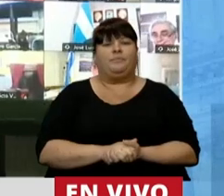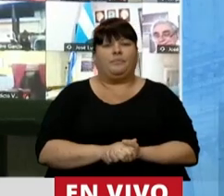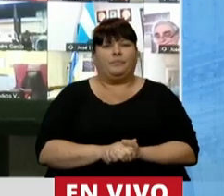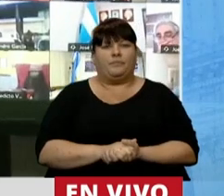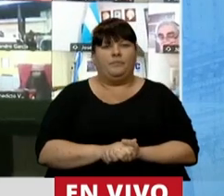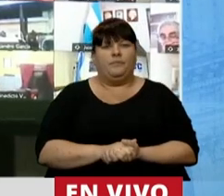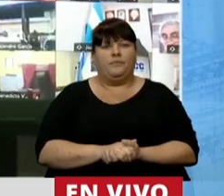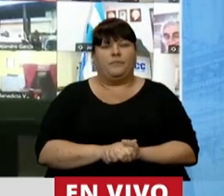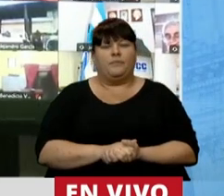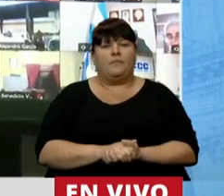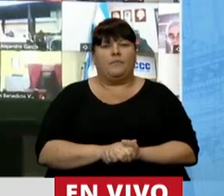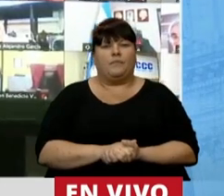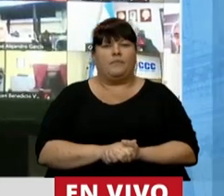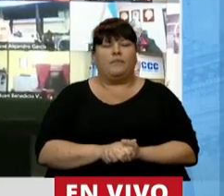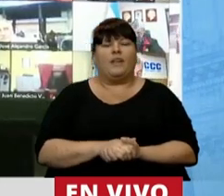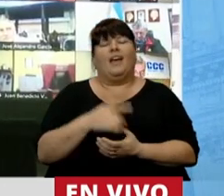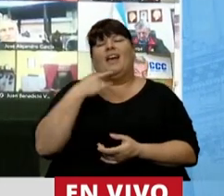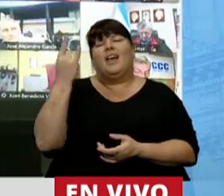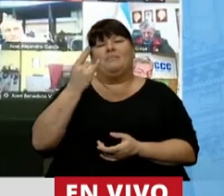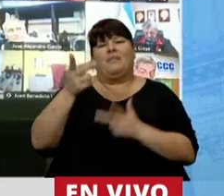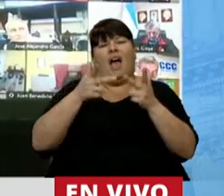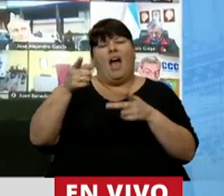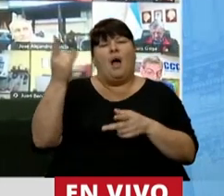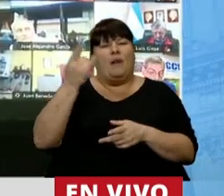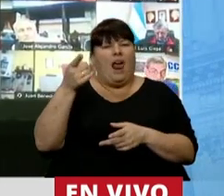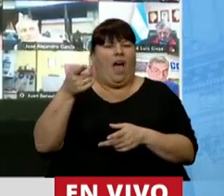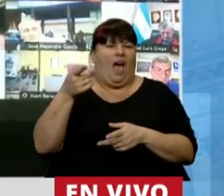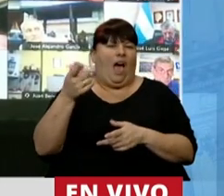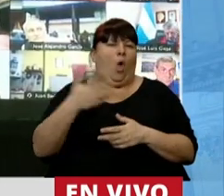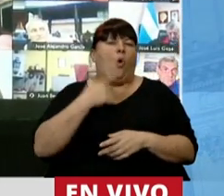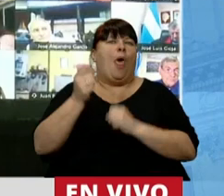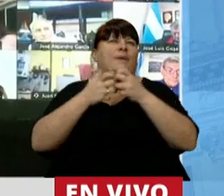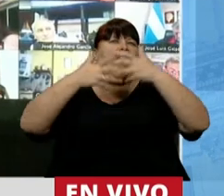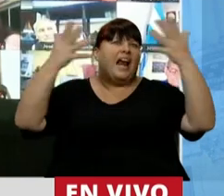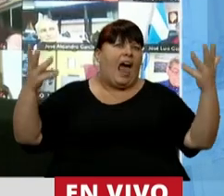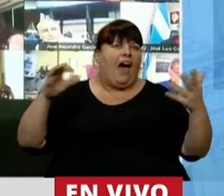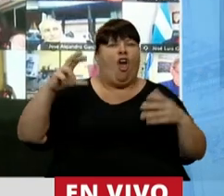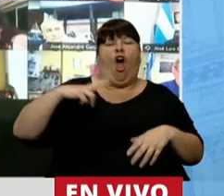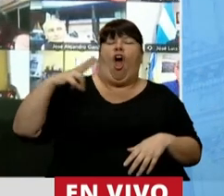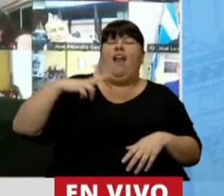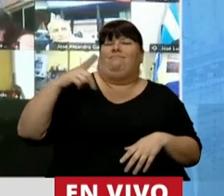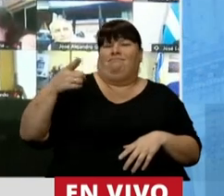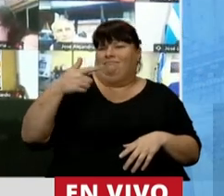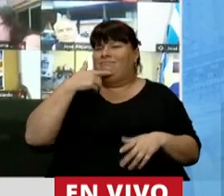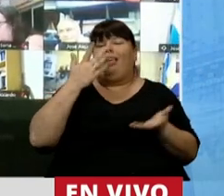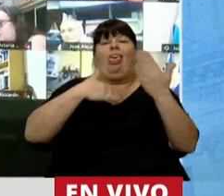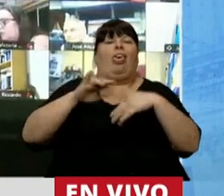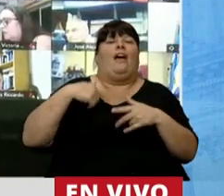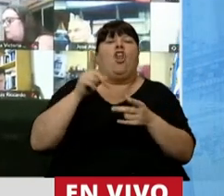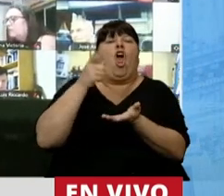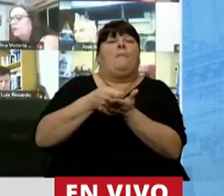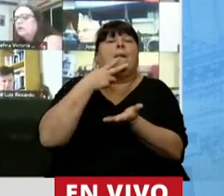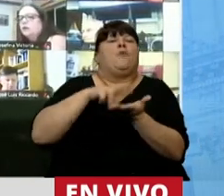las falacias que tienen los grandes empresarios o las grandes fortunas para justificar su